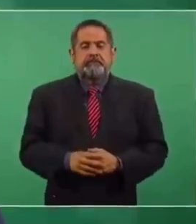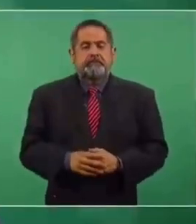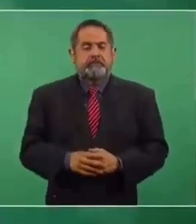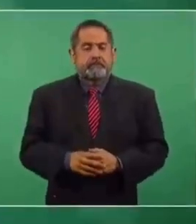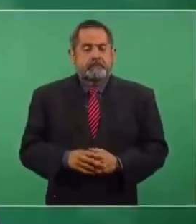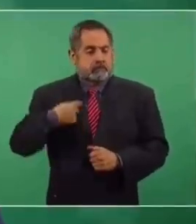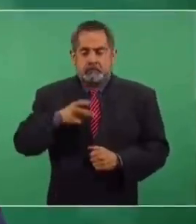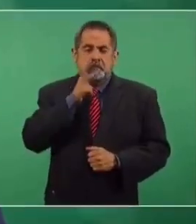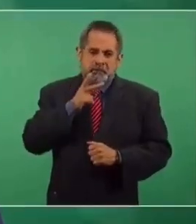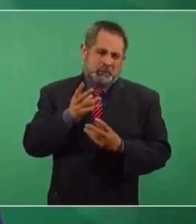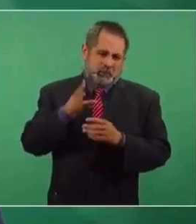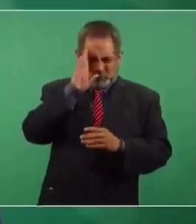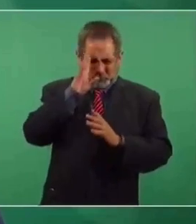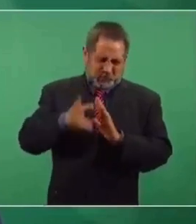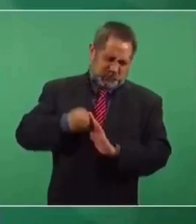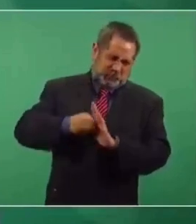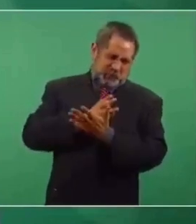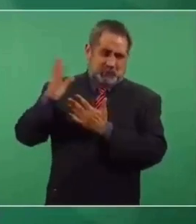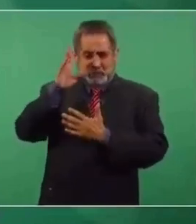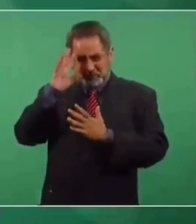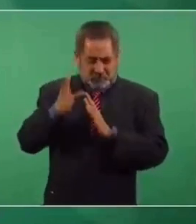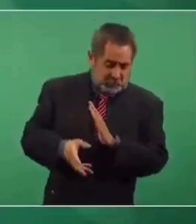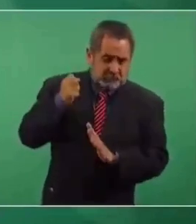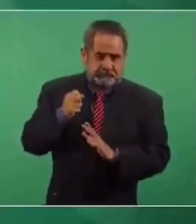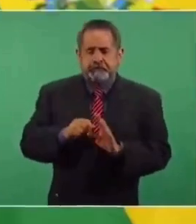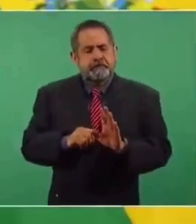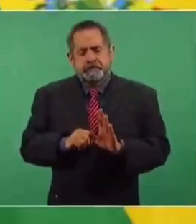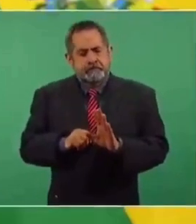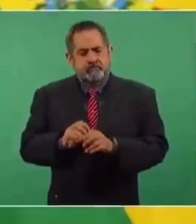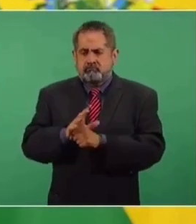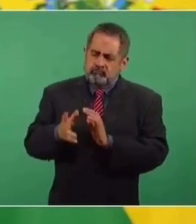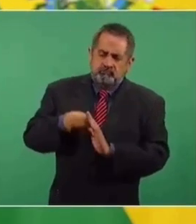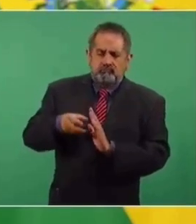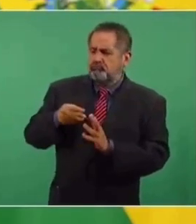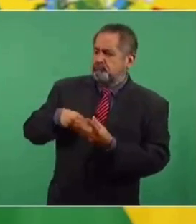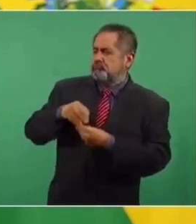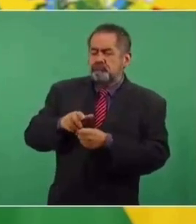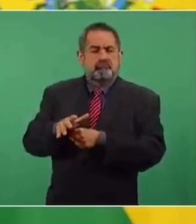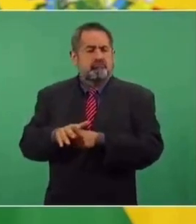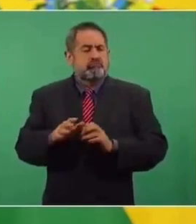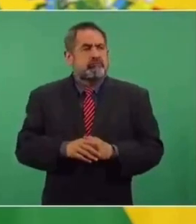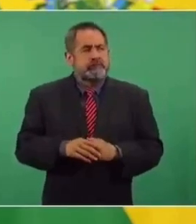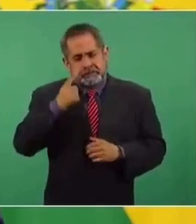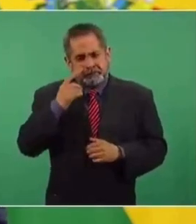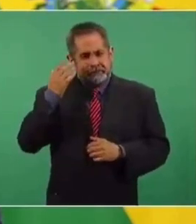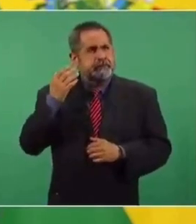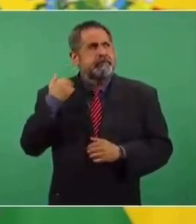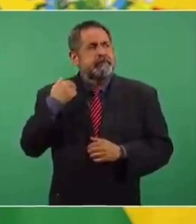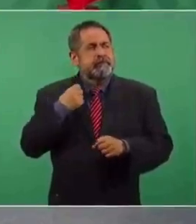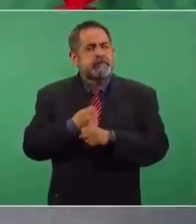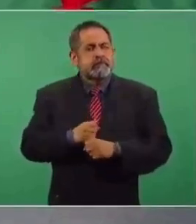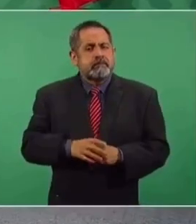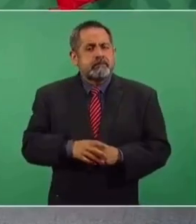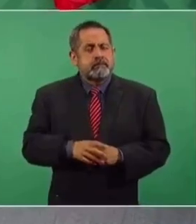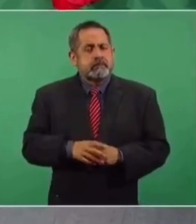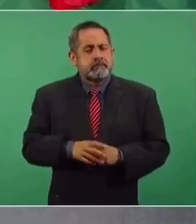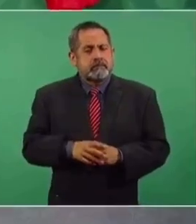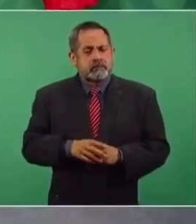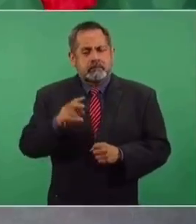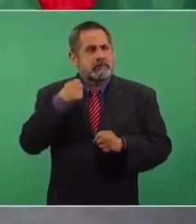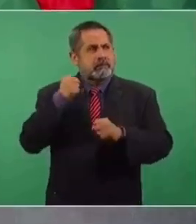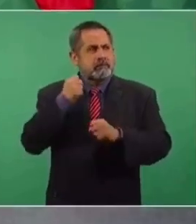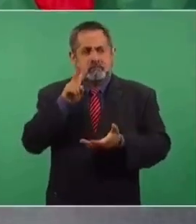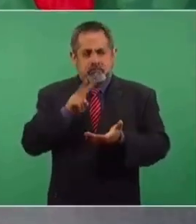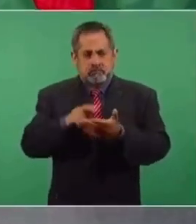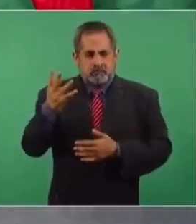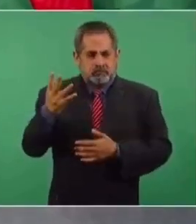vamos a sobreexplotar. Se llegó a producir en 2004,